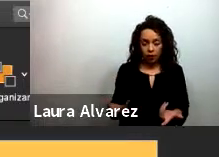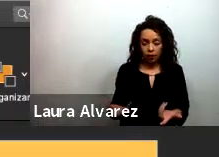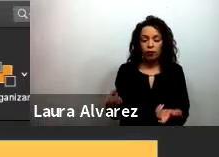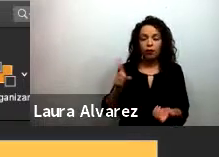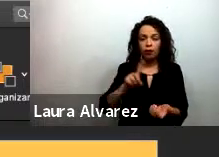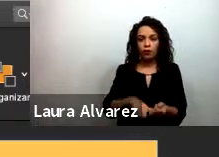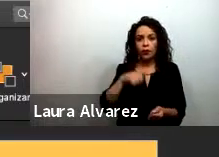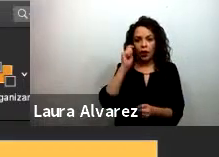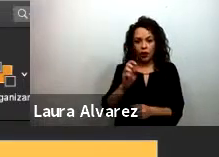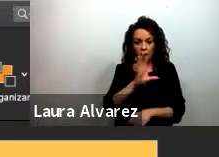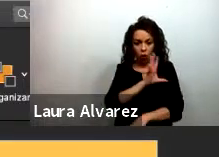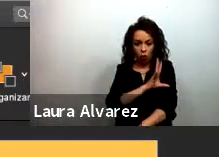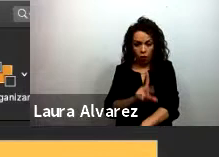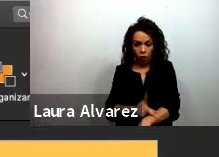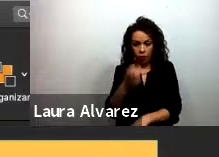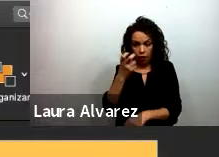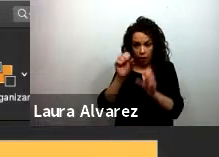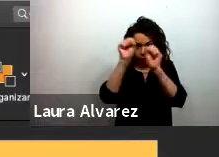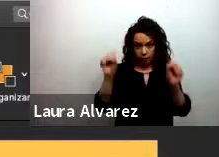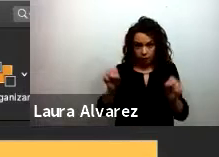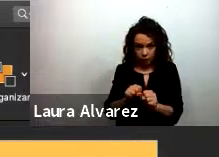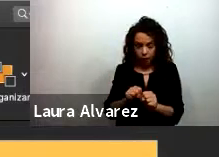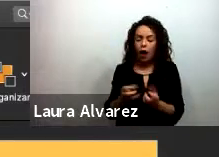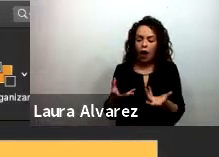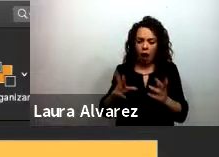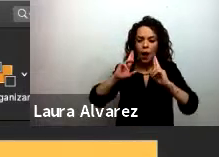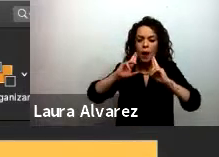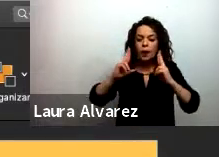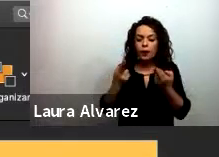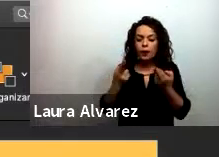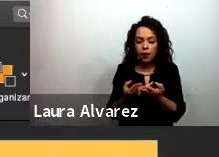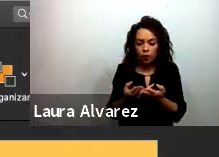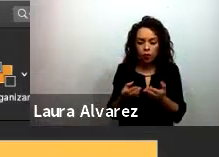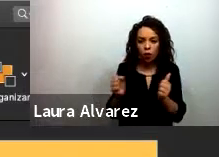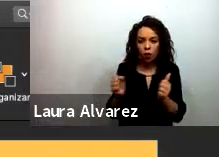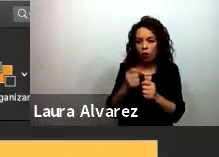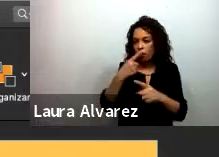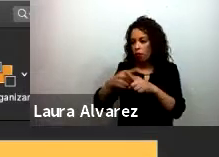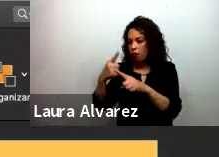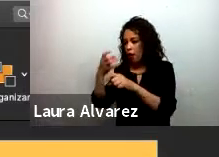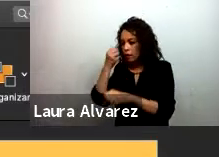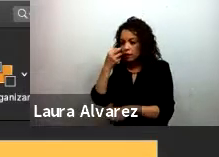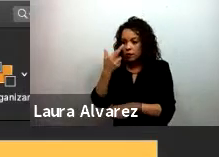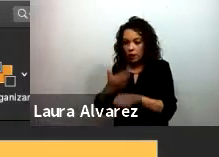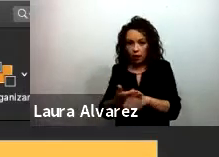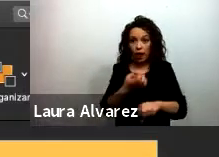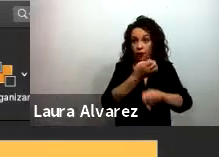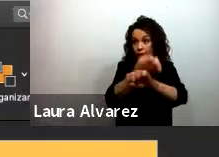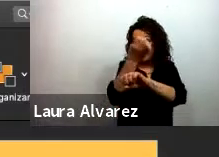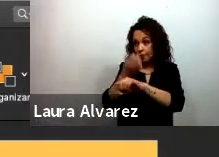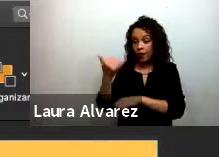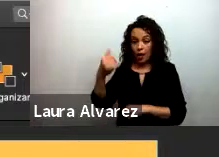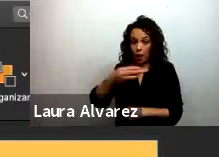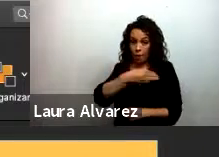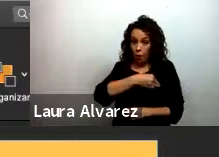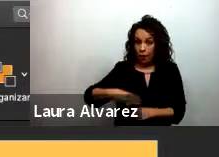se reúne periódicamente con los secretarios ejecutivos de los sistemas estatales y municipales entonces lo que se